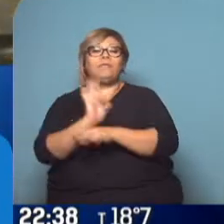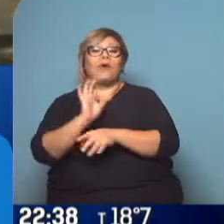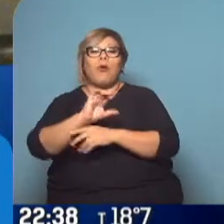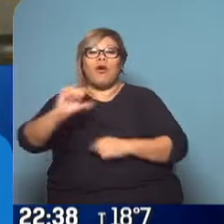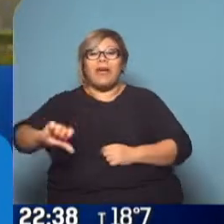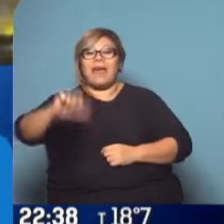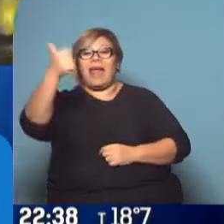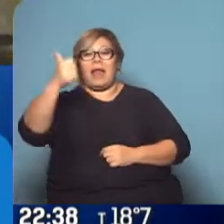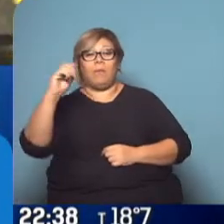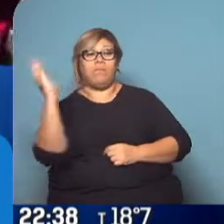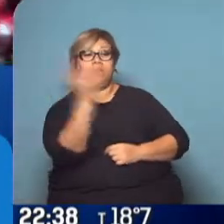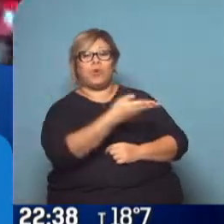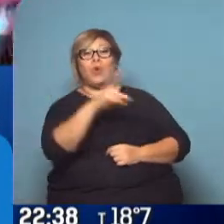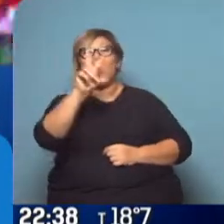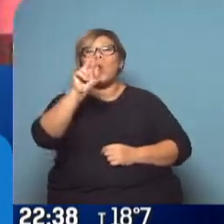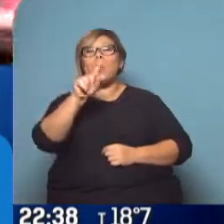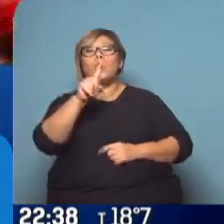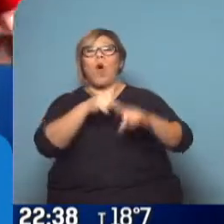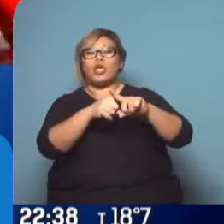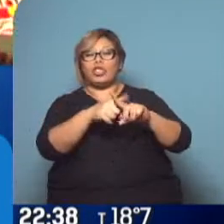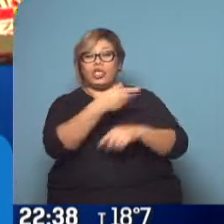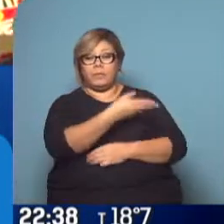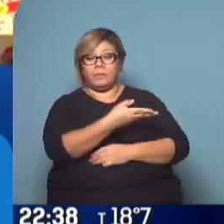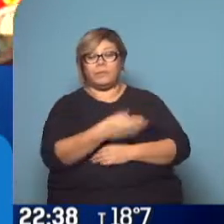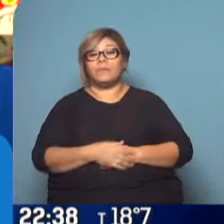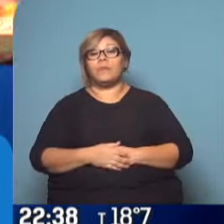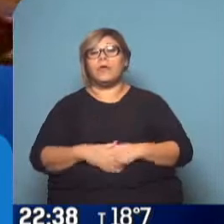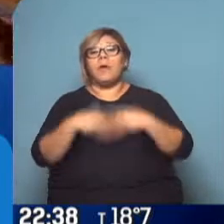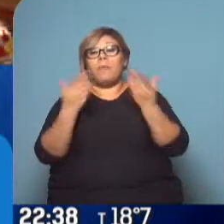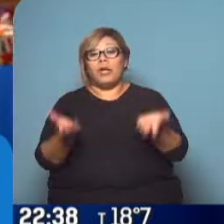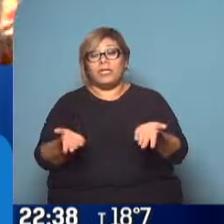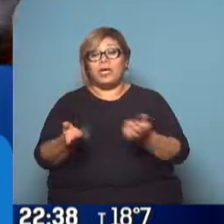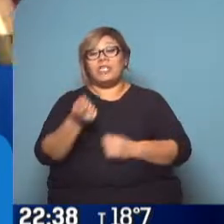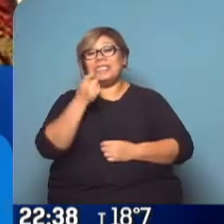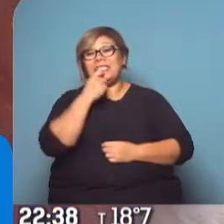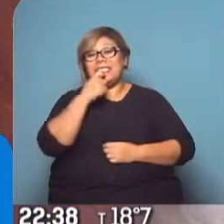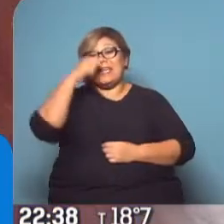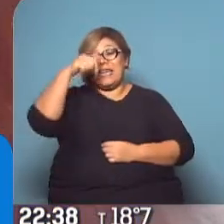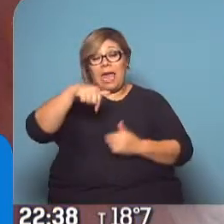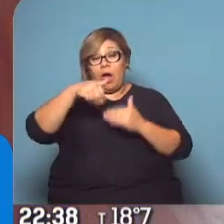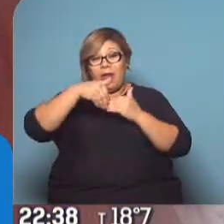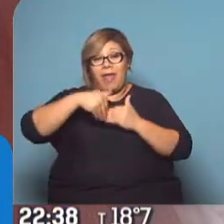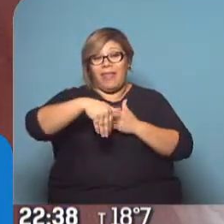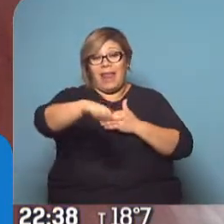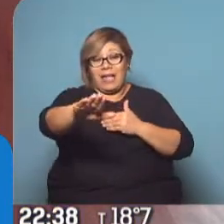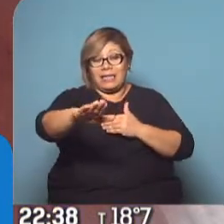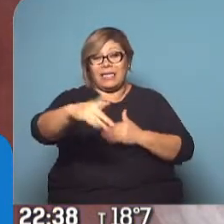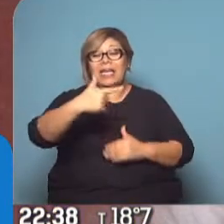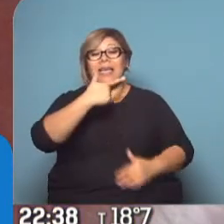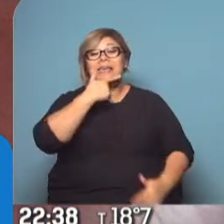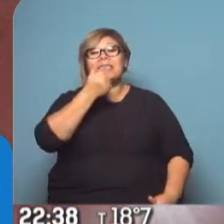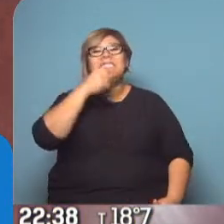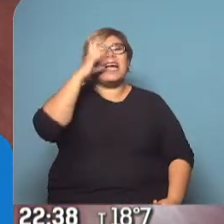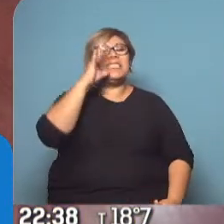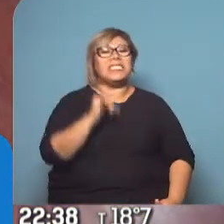superada esta instancia. Ahora, hacia adelante lo que están planteando, que por ahora Pedro Sánchez no les ha dicho que sí a la